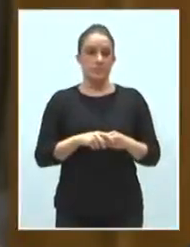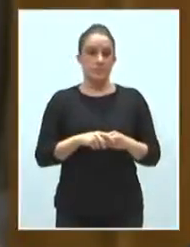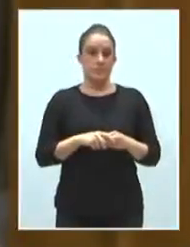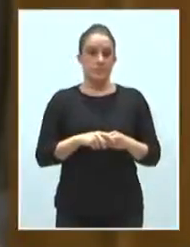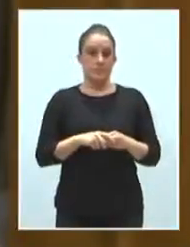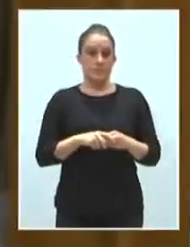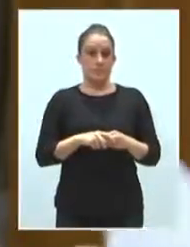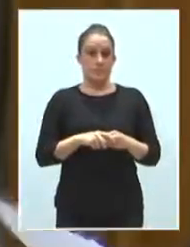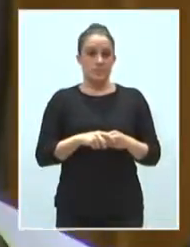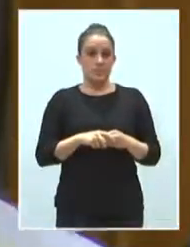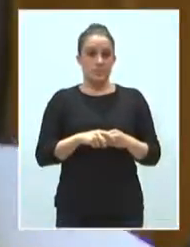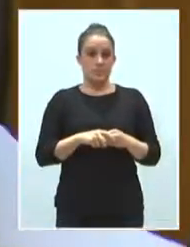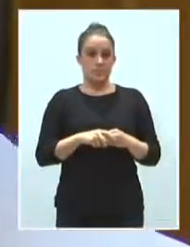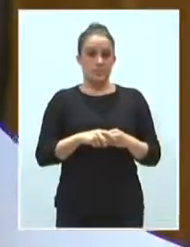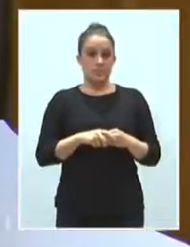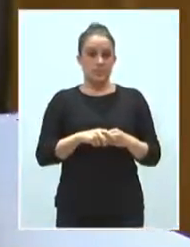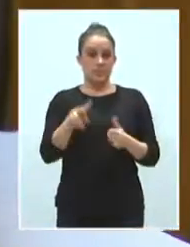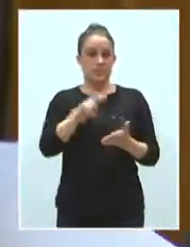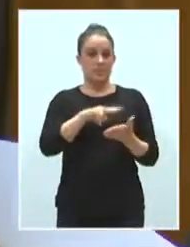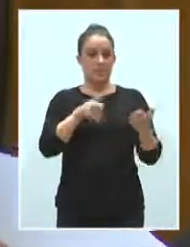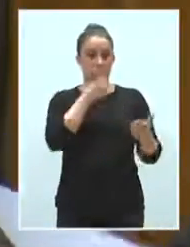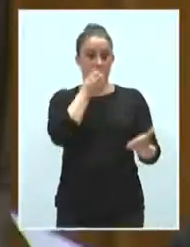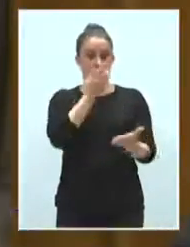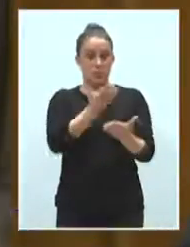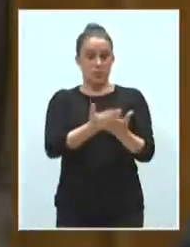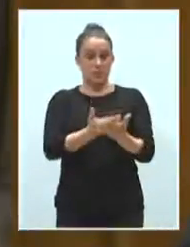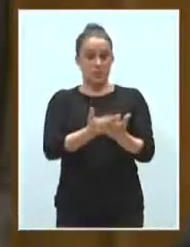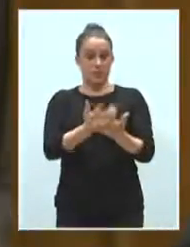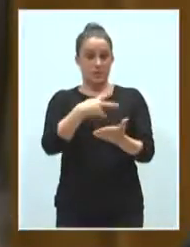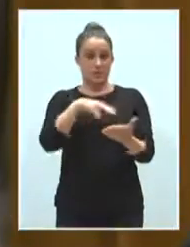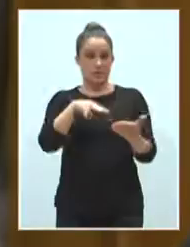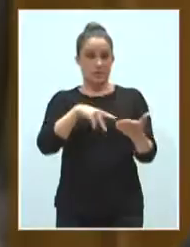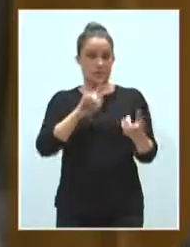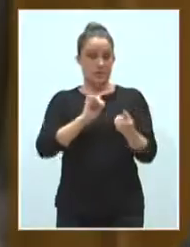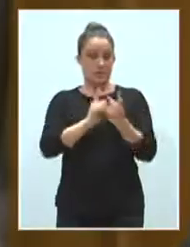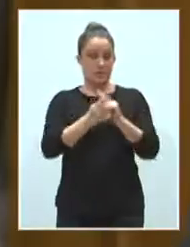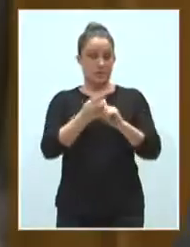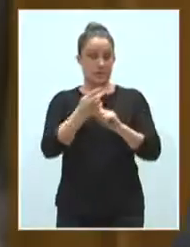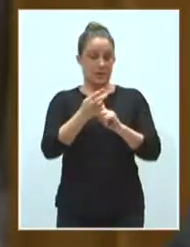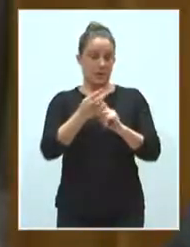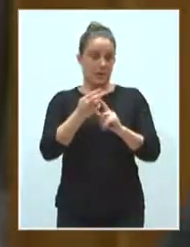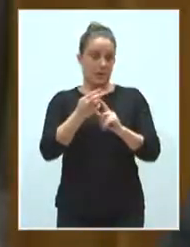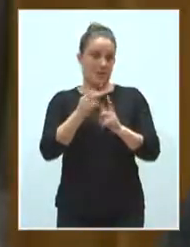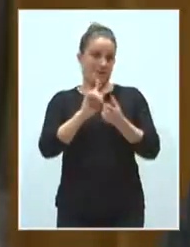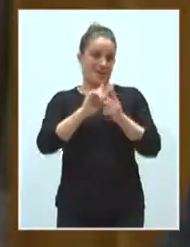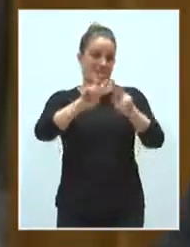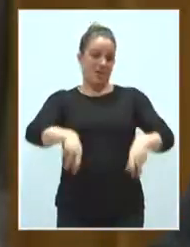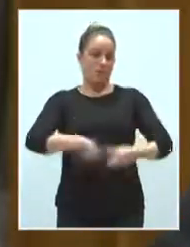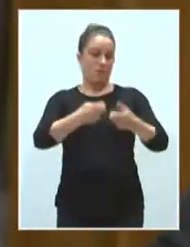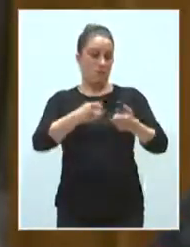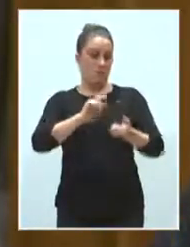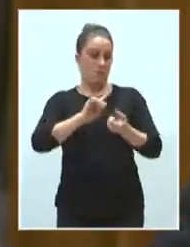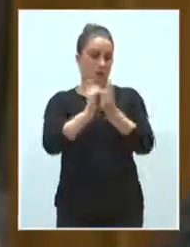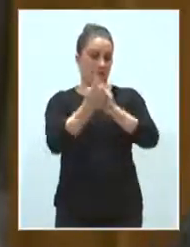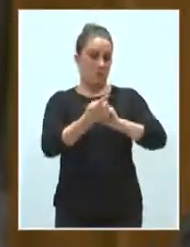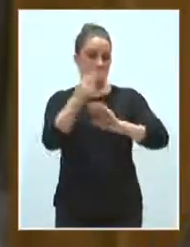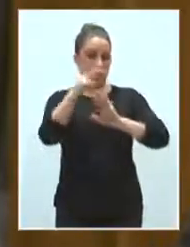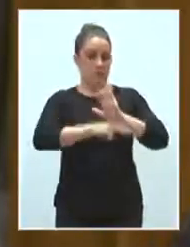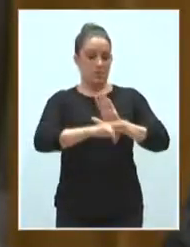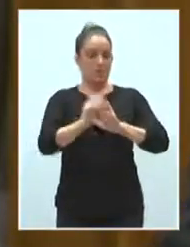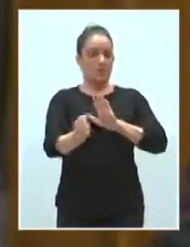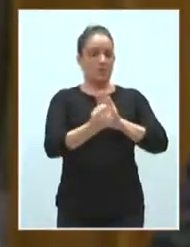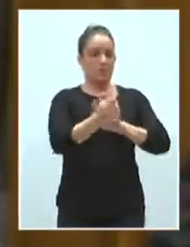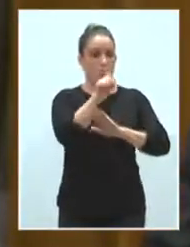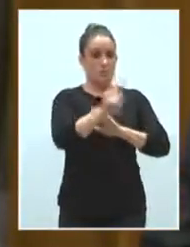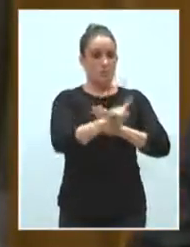Voy a leer la propuesta de reforma de modificación del reglamento. Artículo primero,